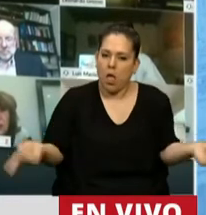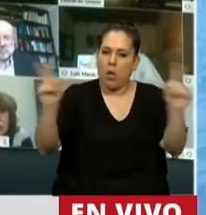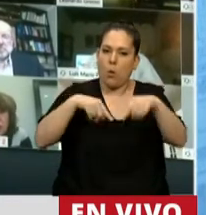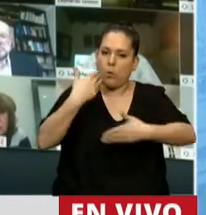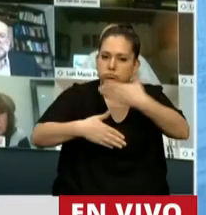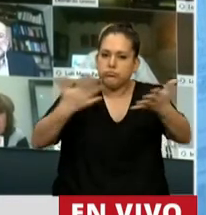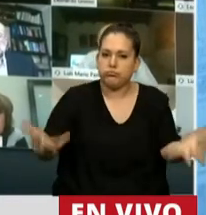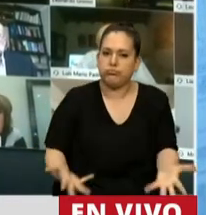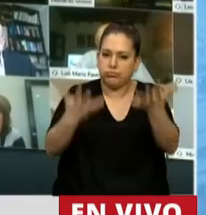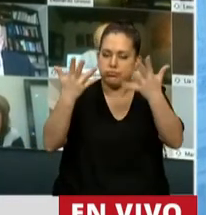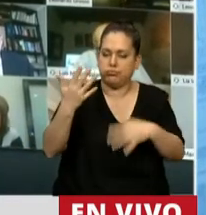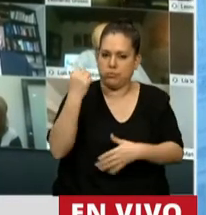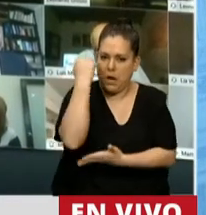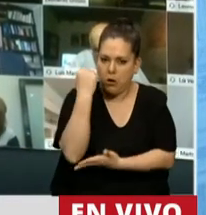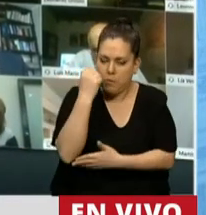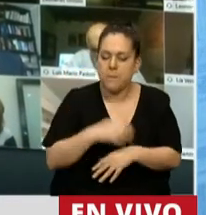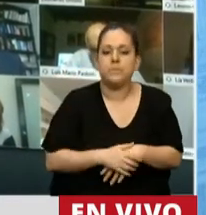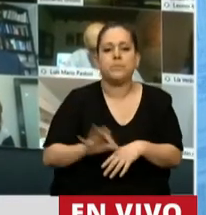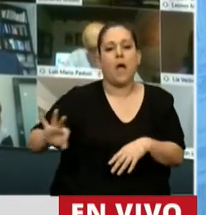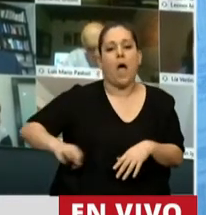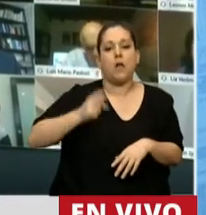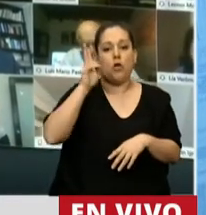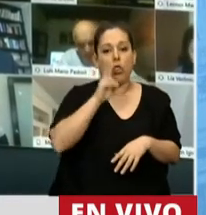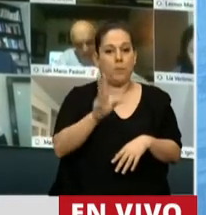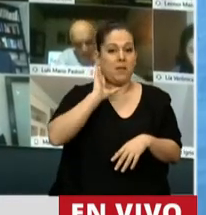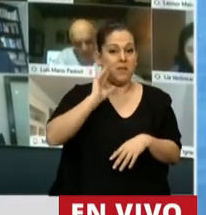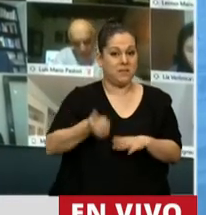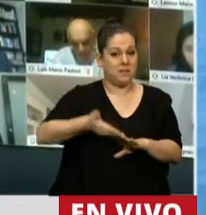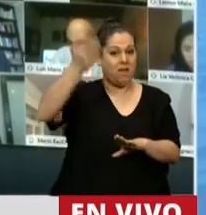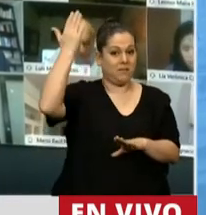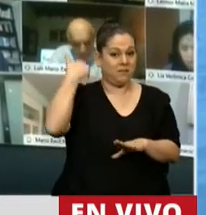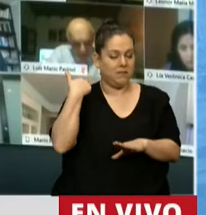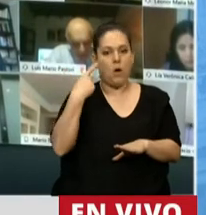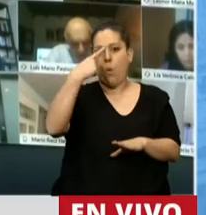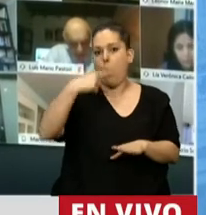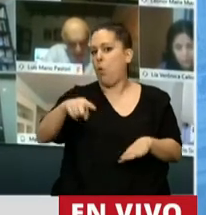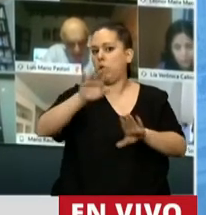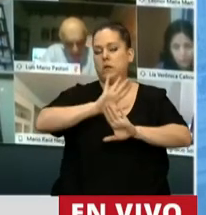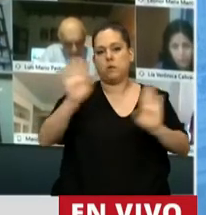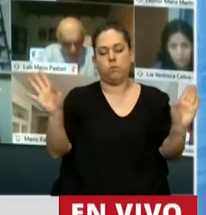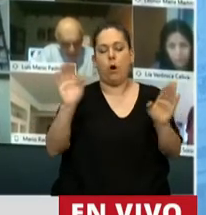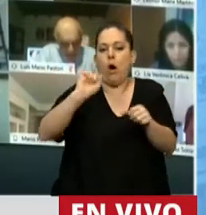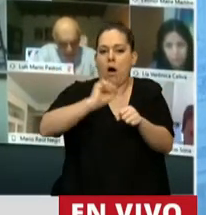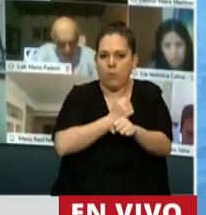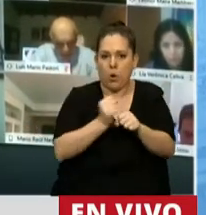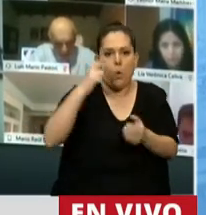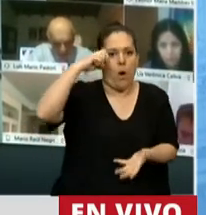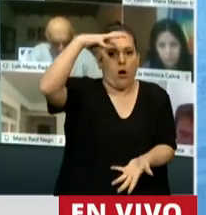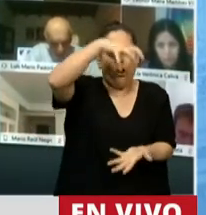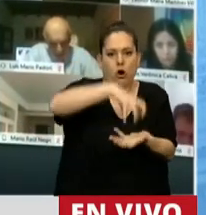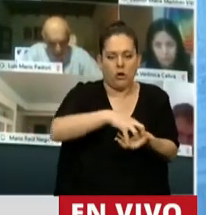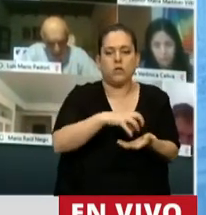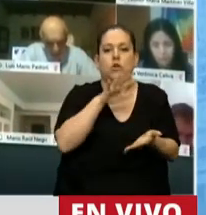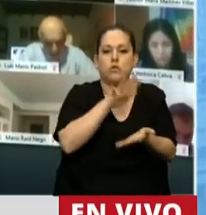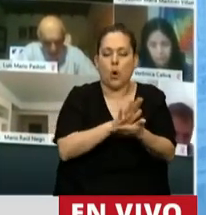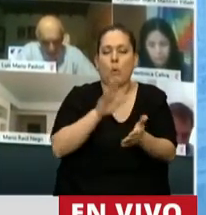Creo que no han pasado 4 años desde aquel 2016 en donde fue la última vez que se aprobó en este Congreso la